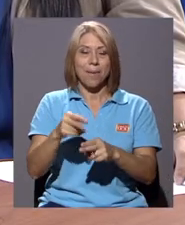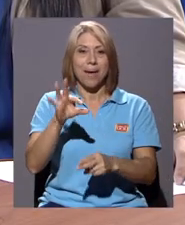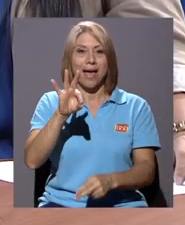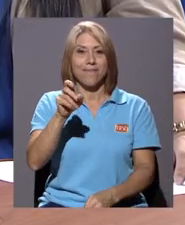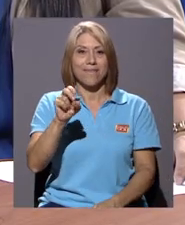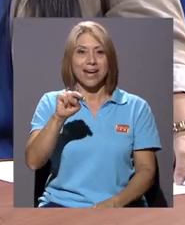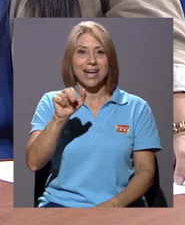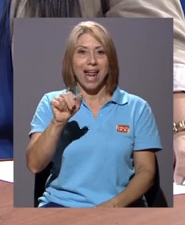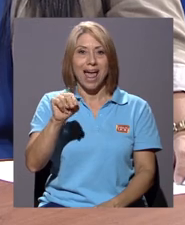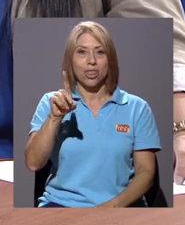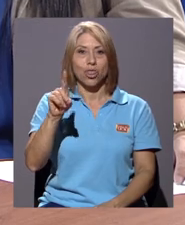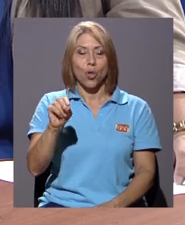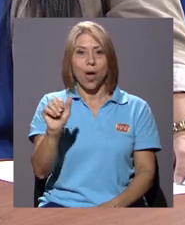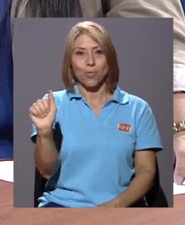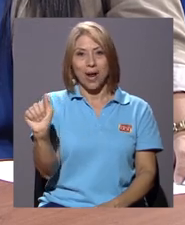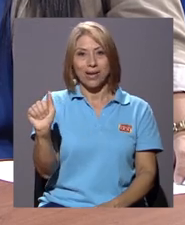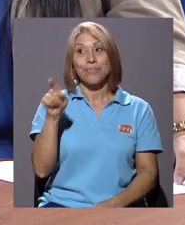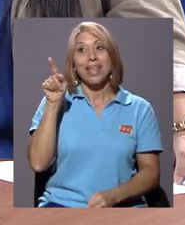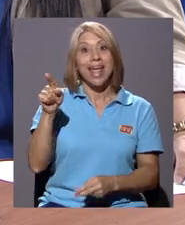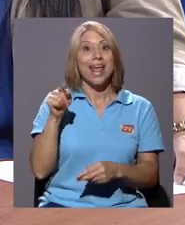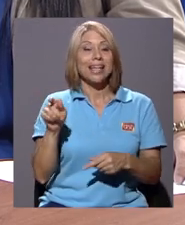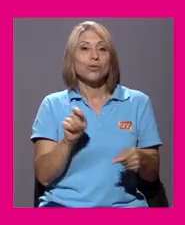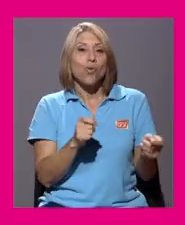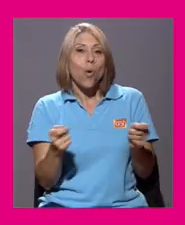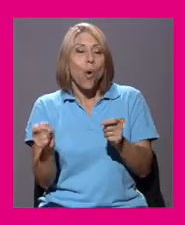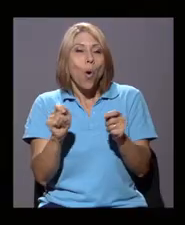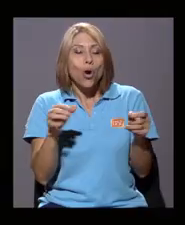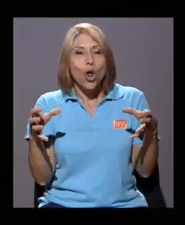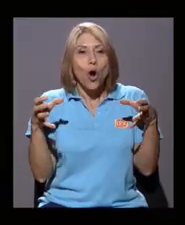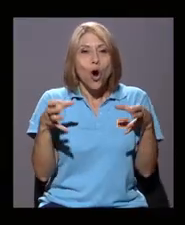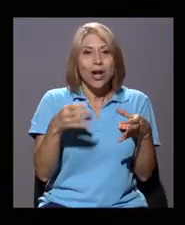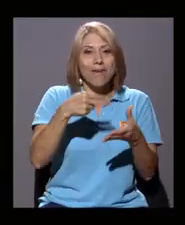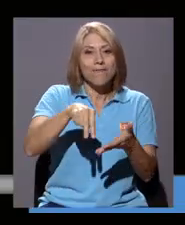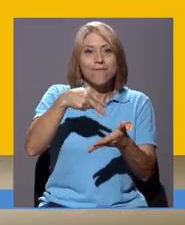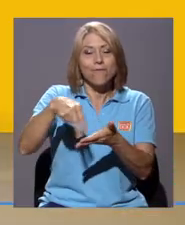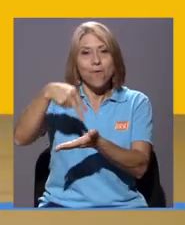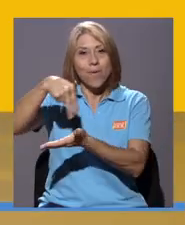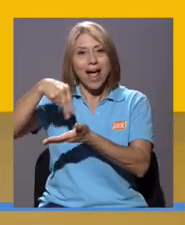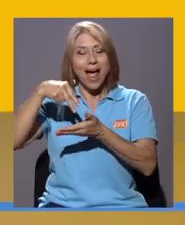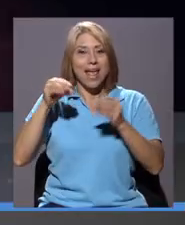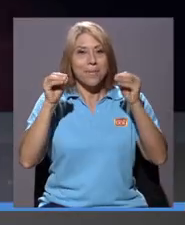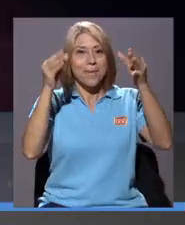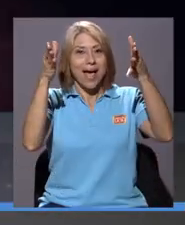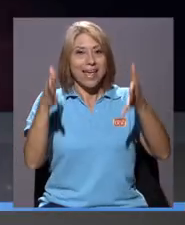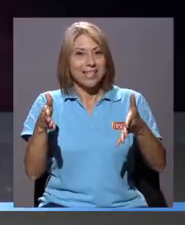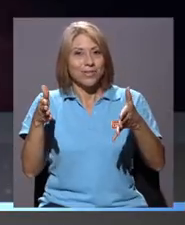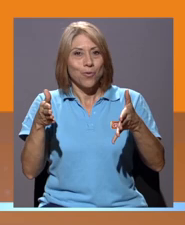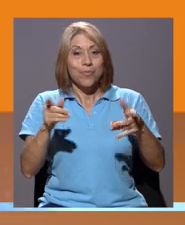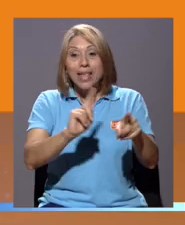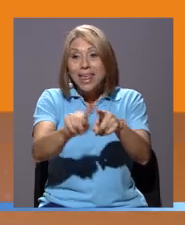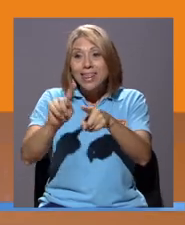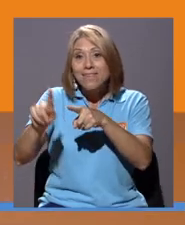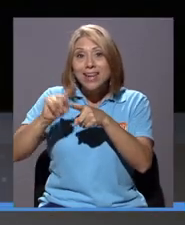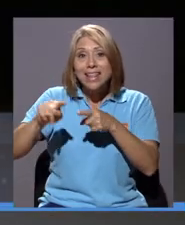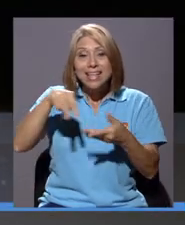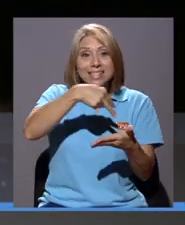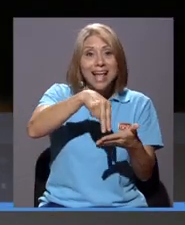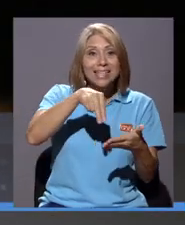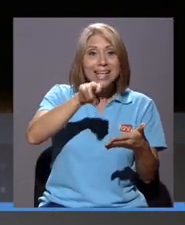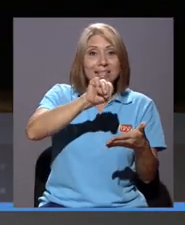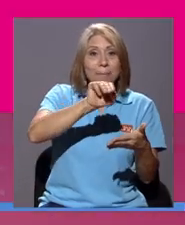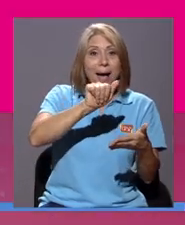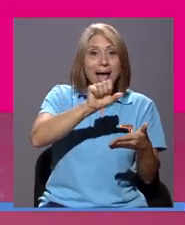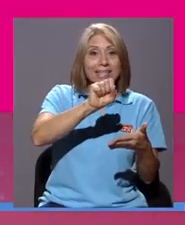Anuanga. Es un coreógrafo, bailarín y maestro que mezcla las danzas Masai con la danza